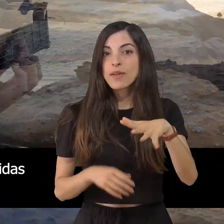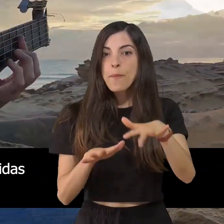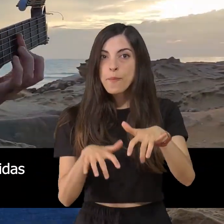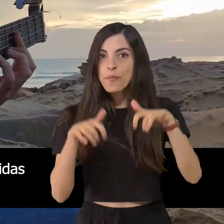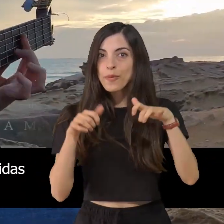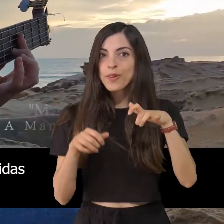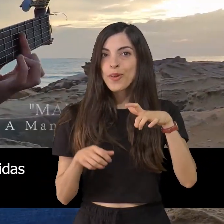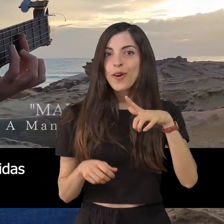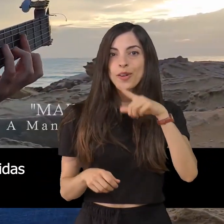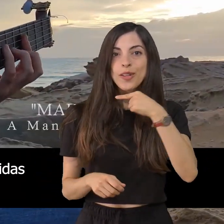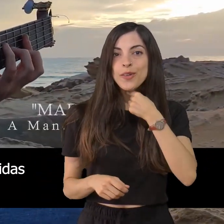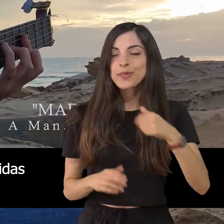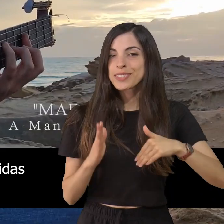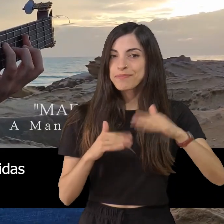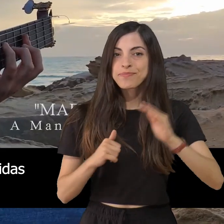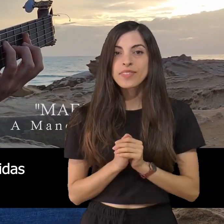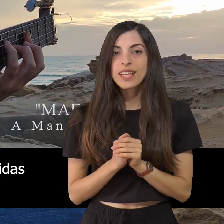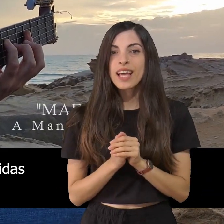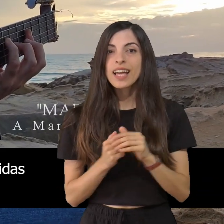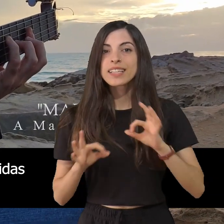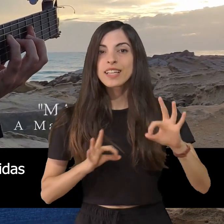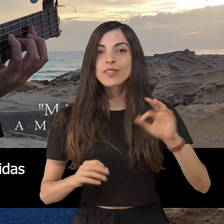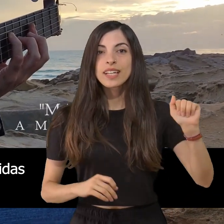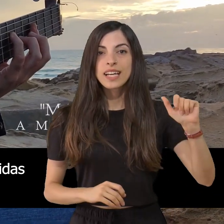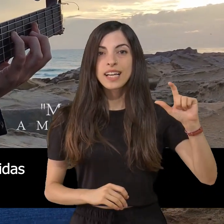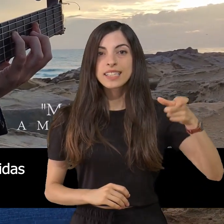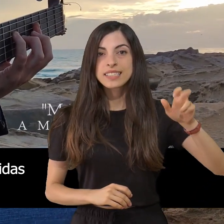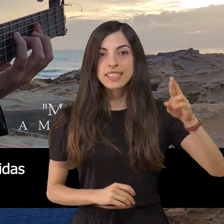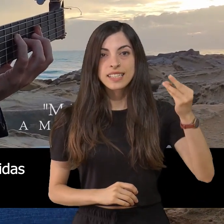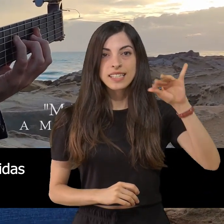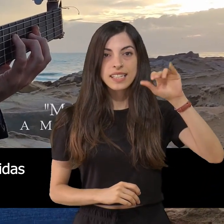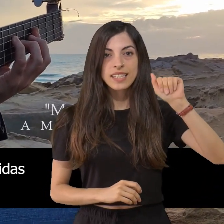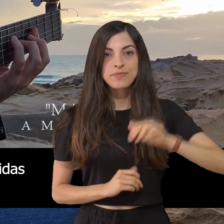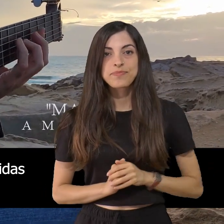más queridas por el público en verano, el Teatro de la Serquía.